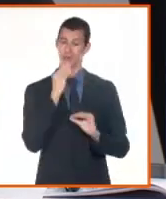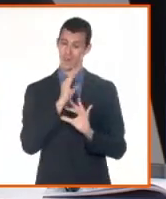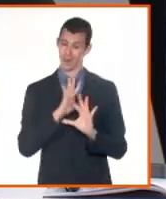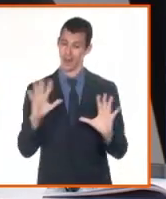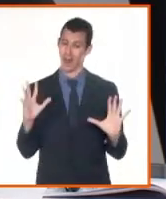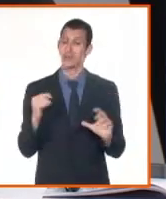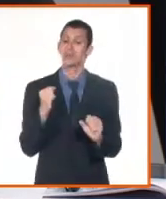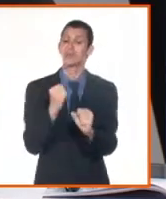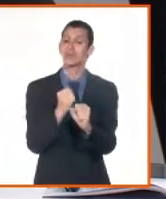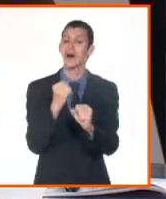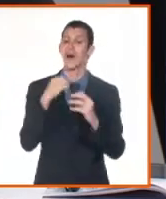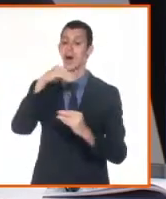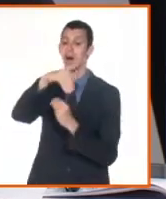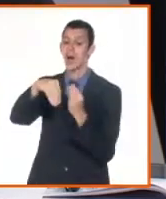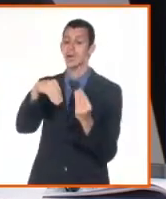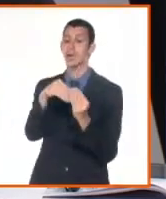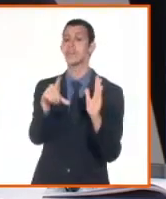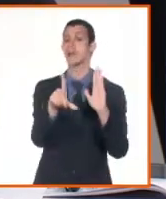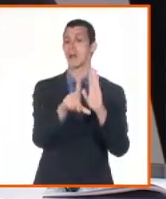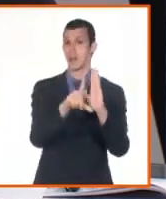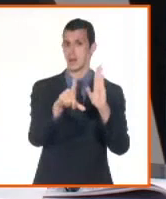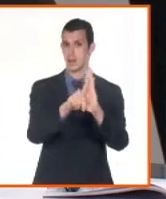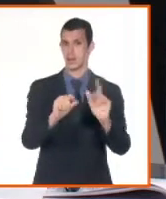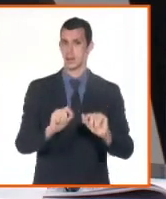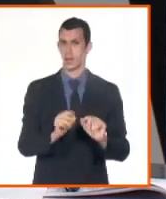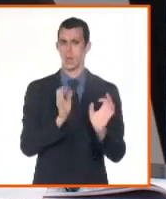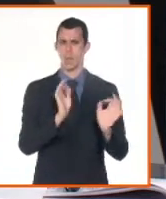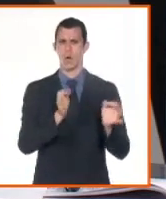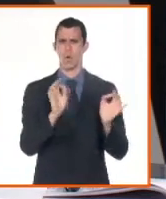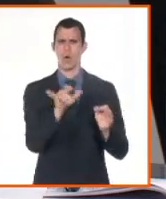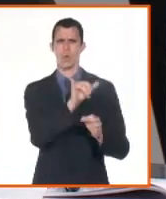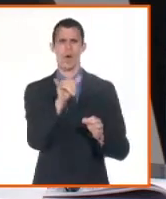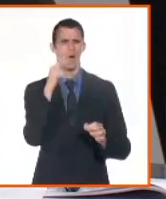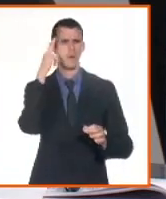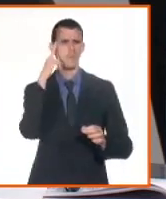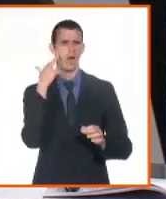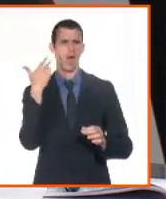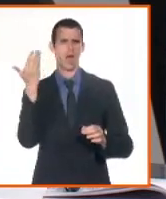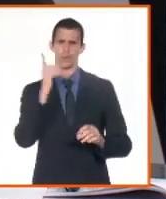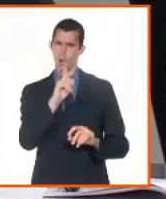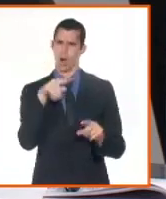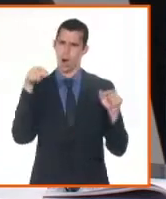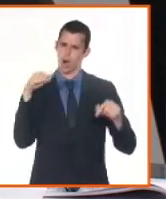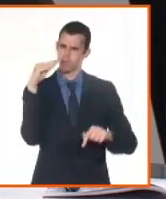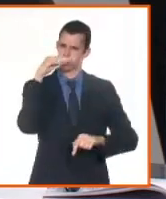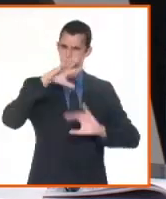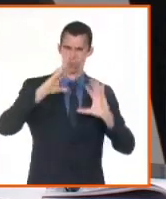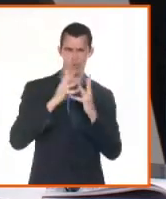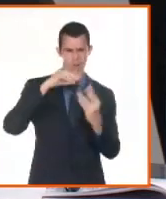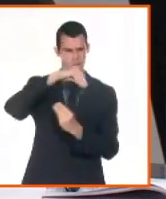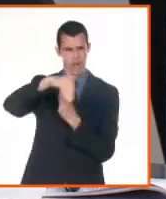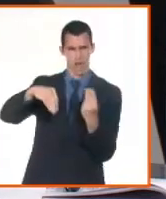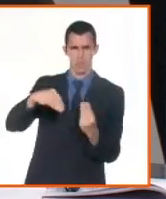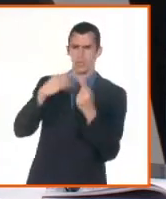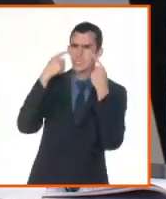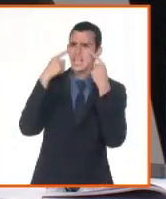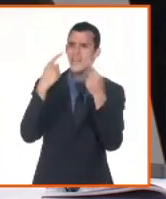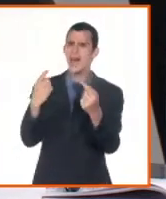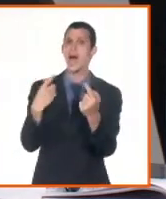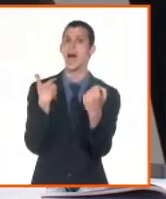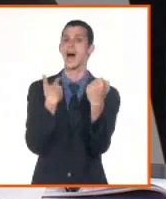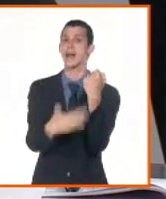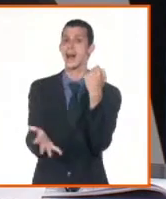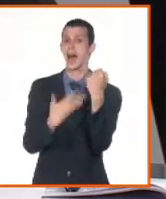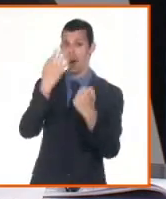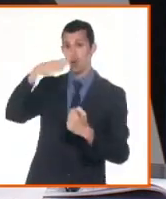prevé un proceso de integración del registro, puesto que hoy, y como ya explicaba, nosotros hoy no